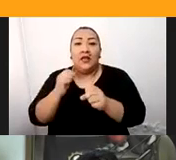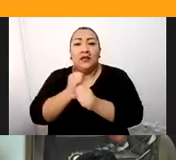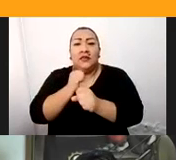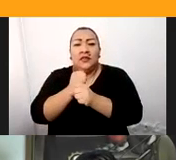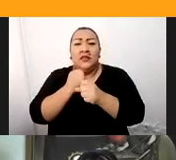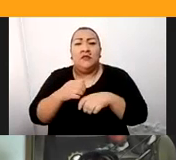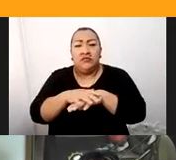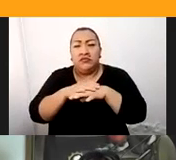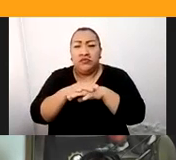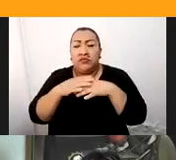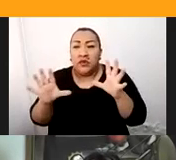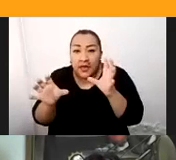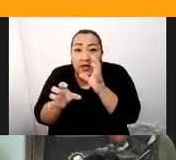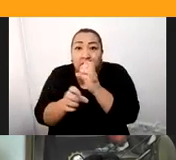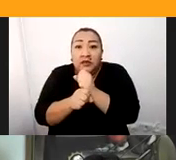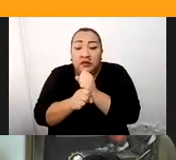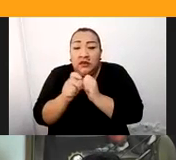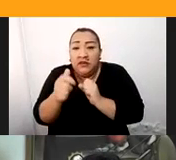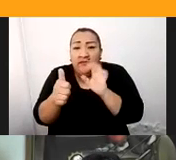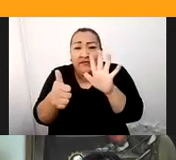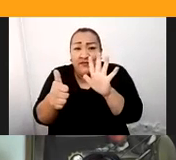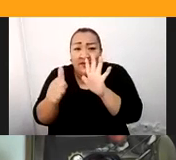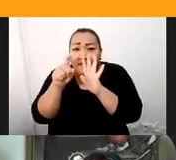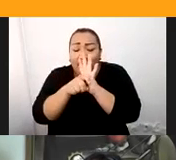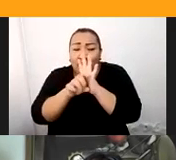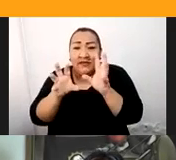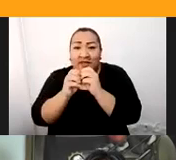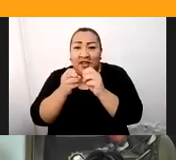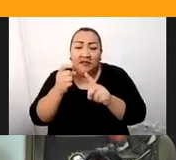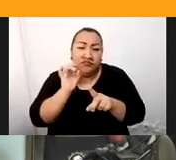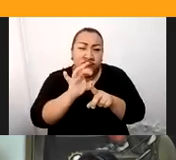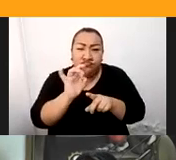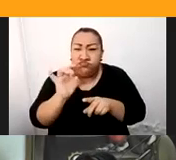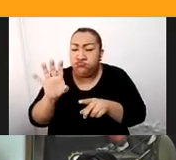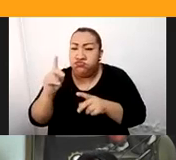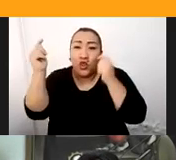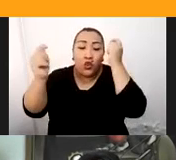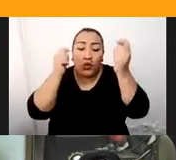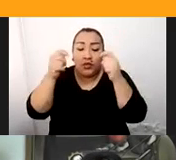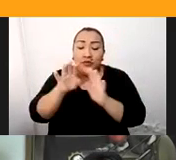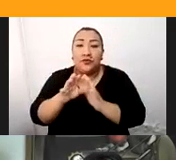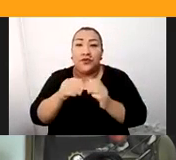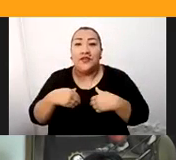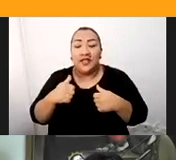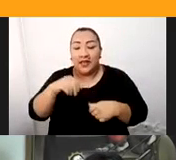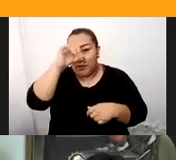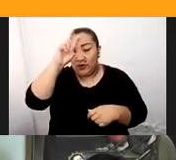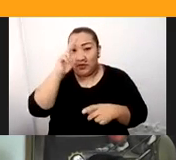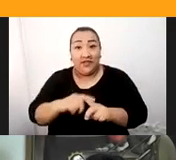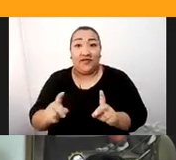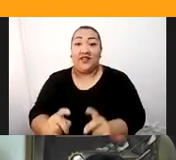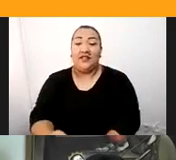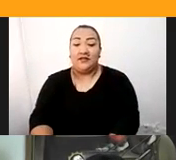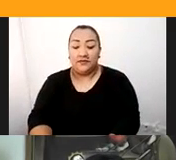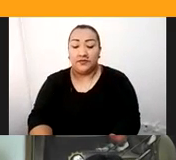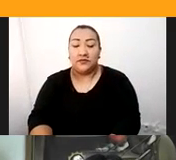por poder resumir en casi seis minutos todo el bagaje turístico, cultural, natural que tenemos en el Cusco. Nos